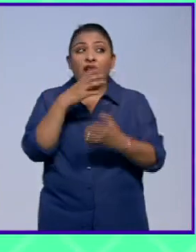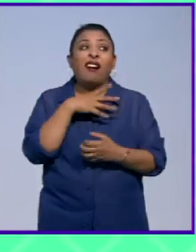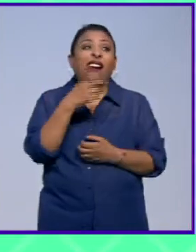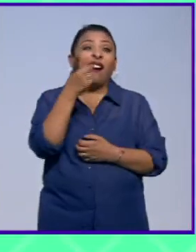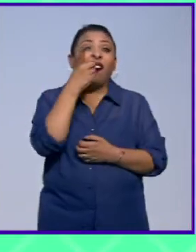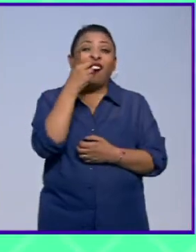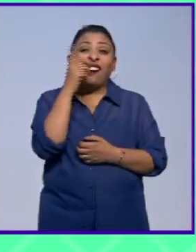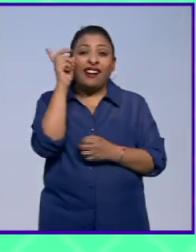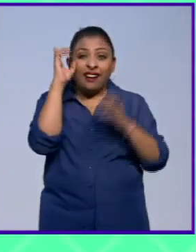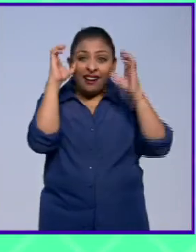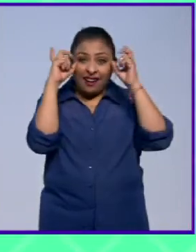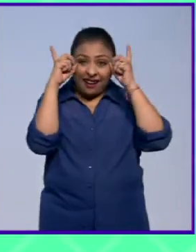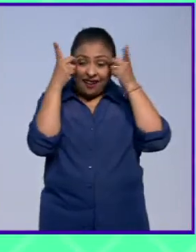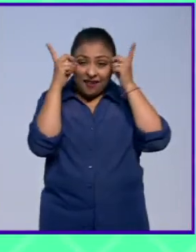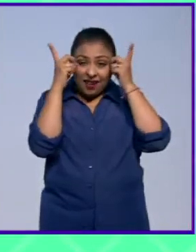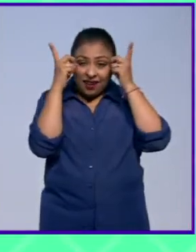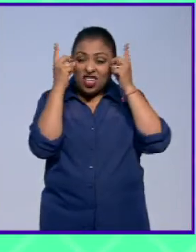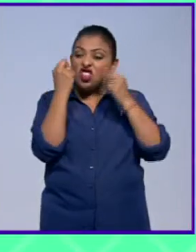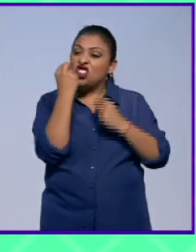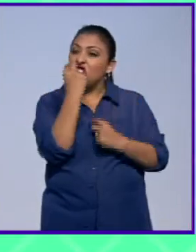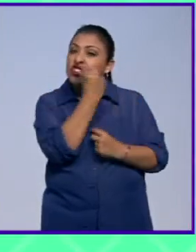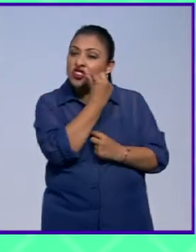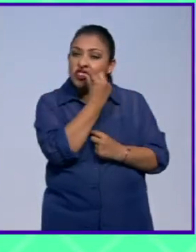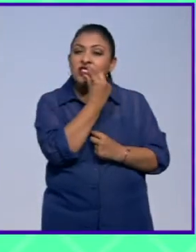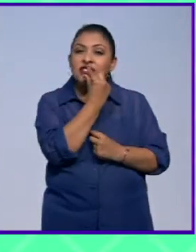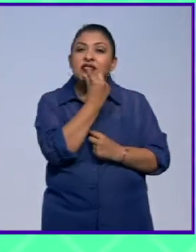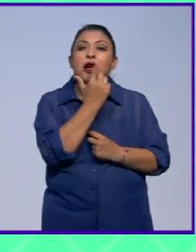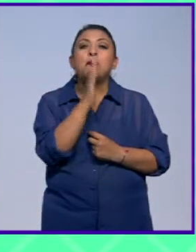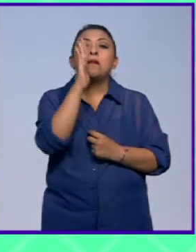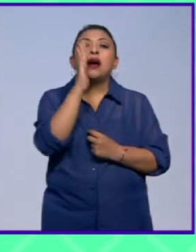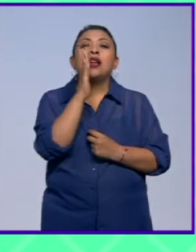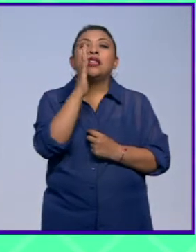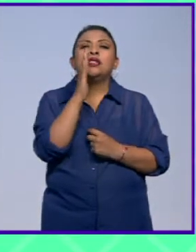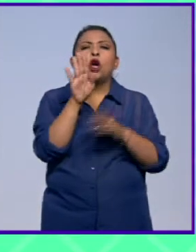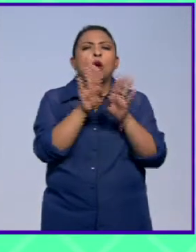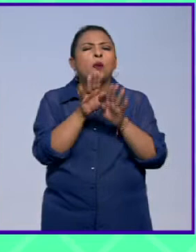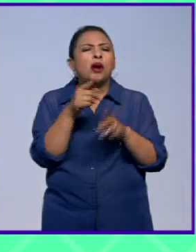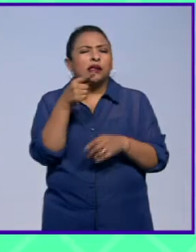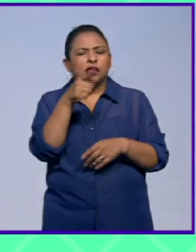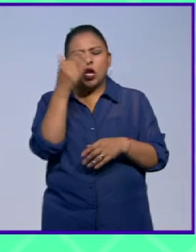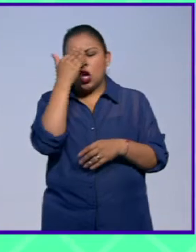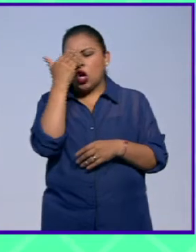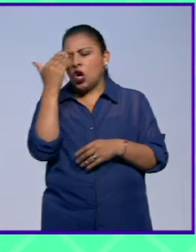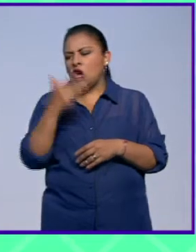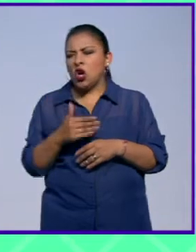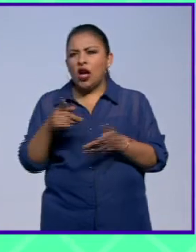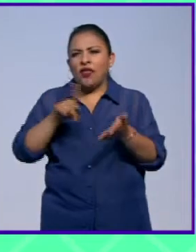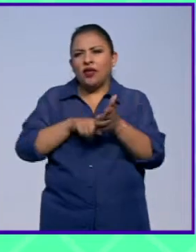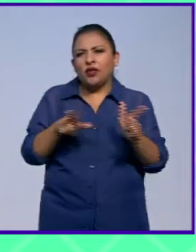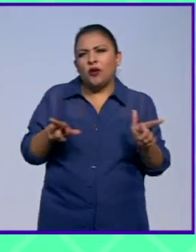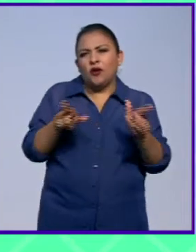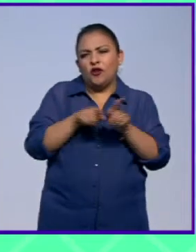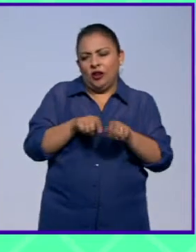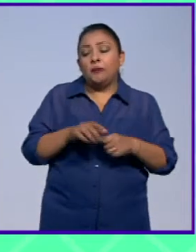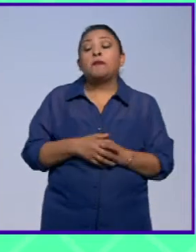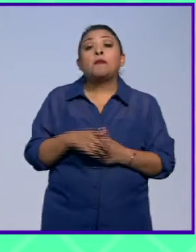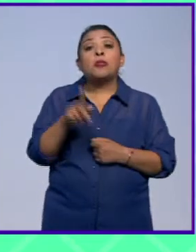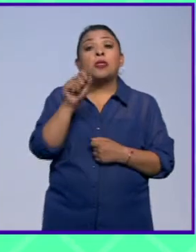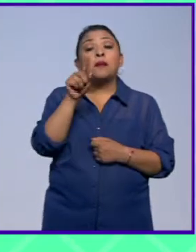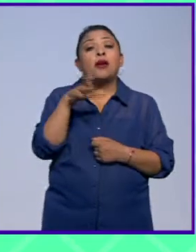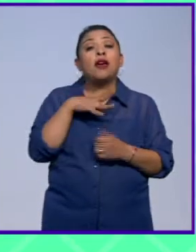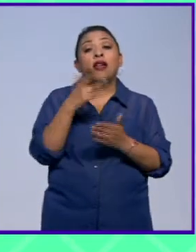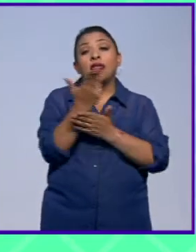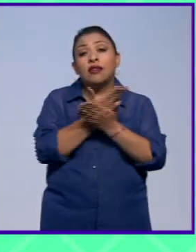dientes de los caballos son como el epítome del horror. Además de las referencias literarias y